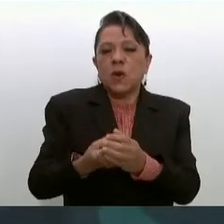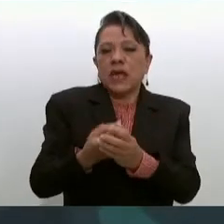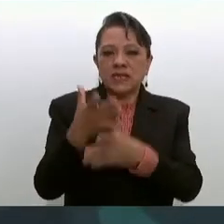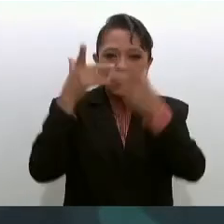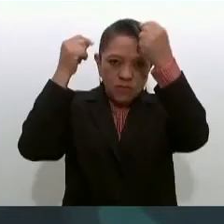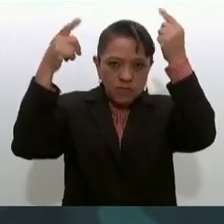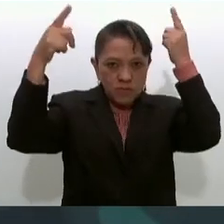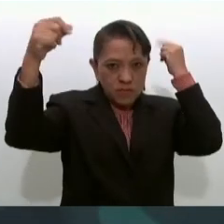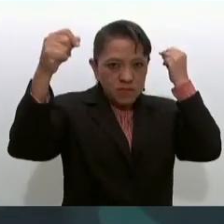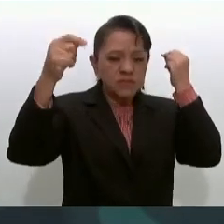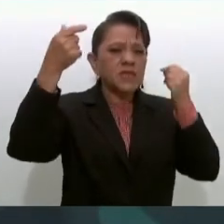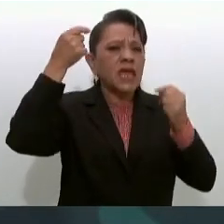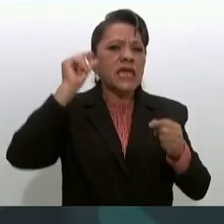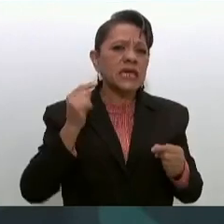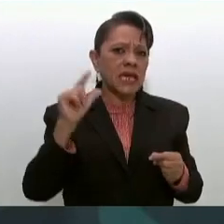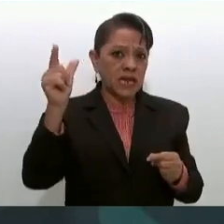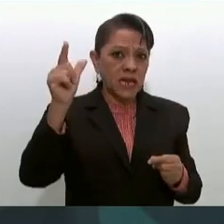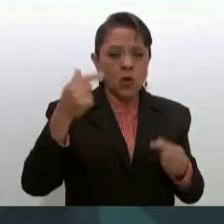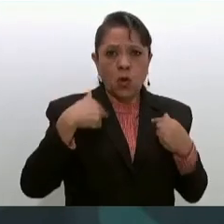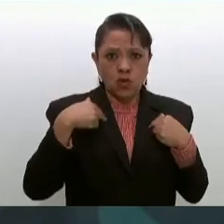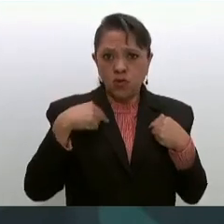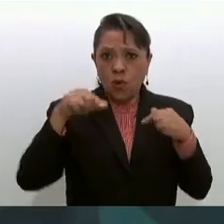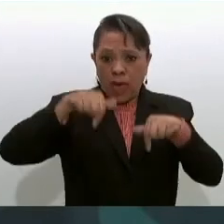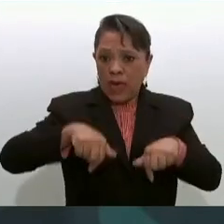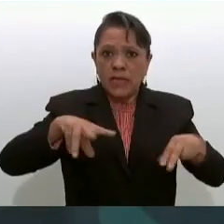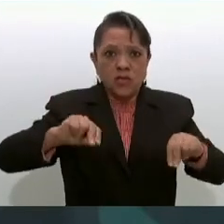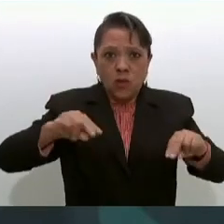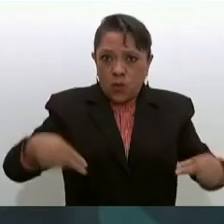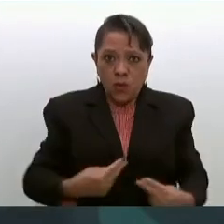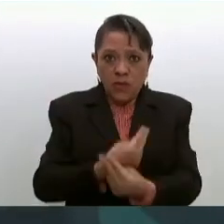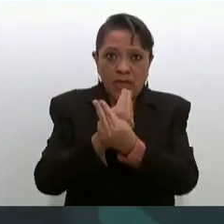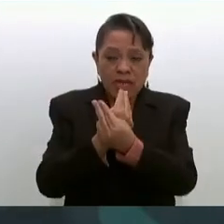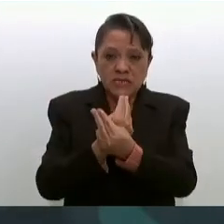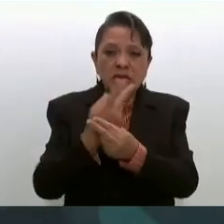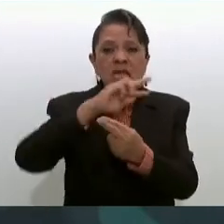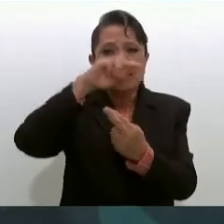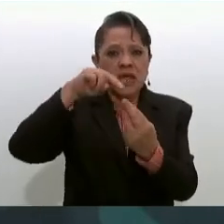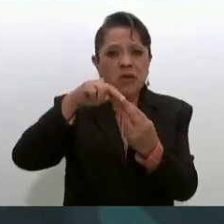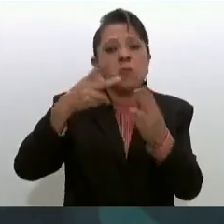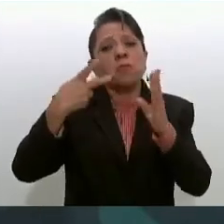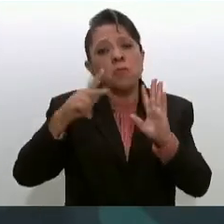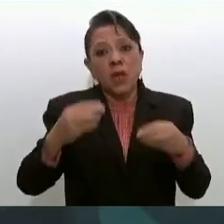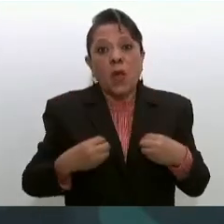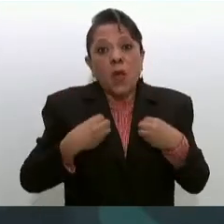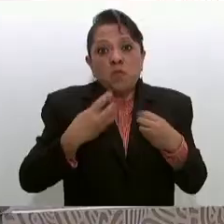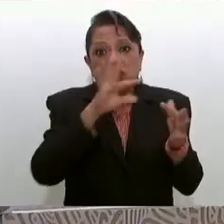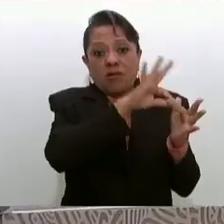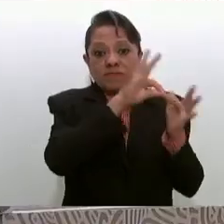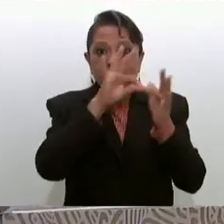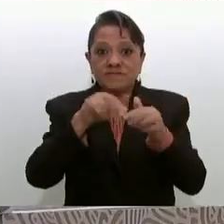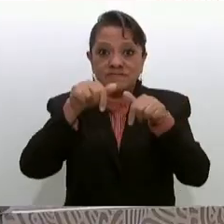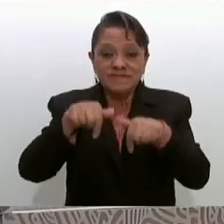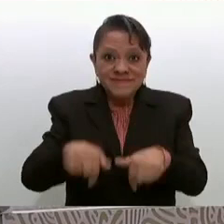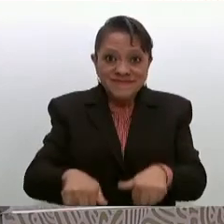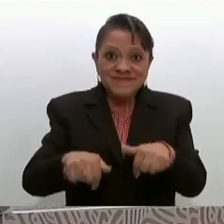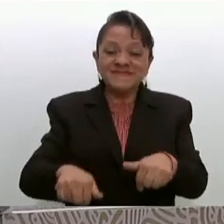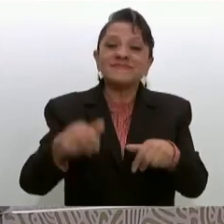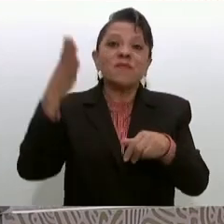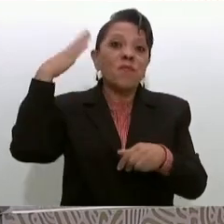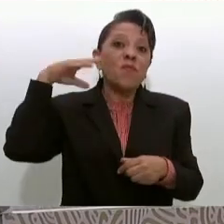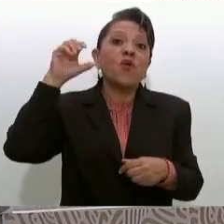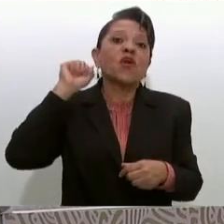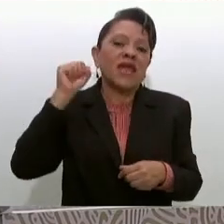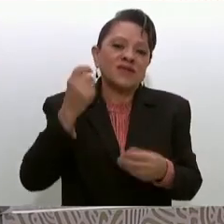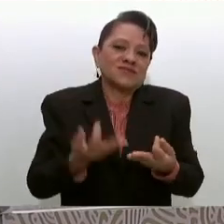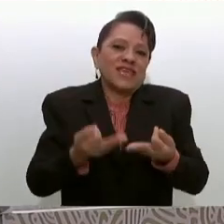natal. Y a pesar de que no soy oriundo de esta región, la vida me trajo a Morelos, territorio del caudillo del sur, el